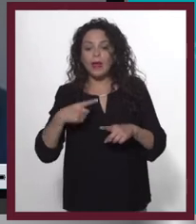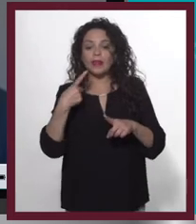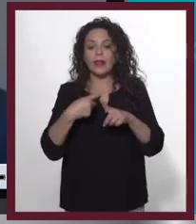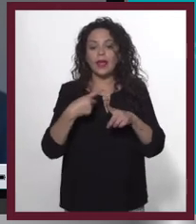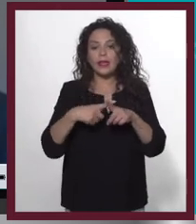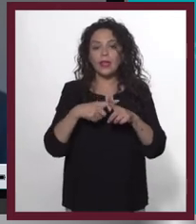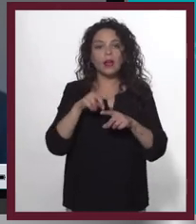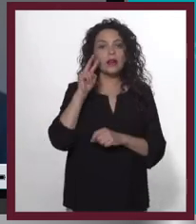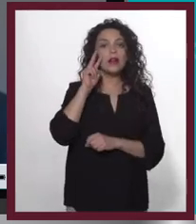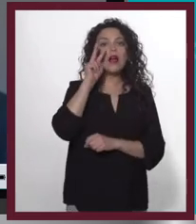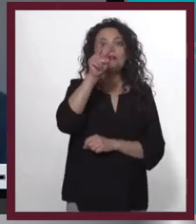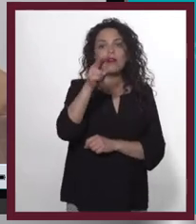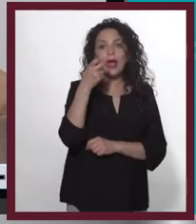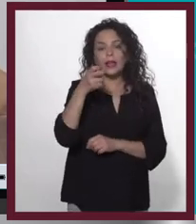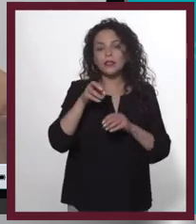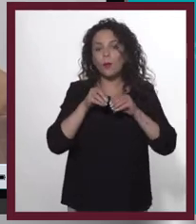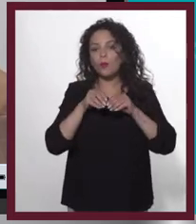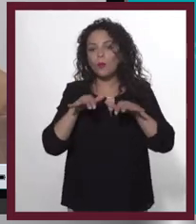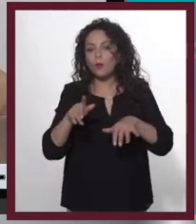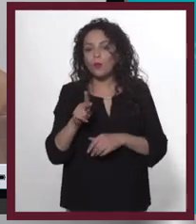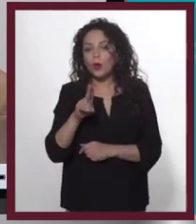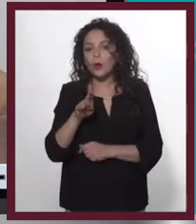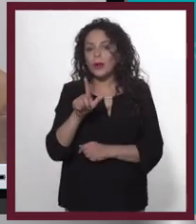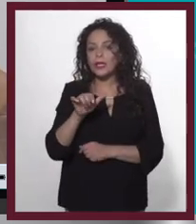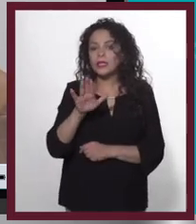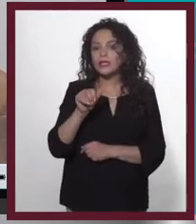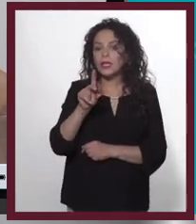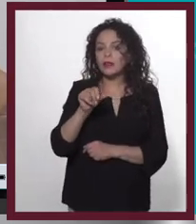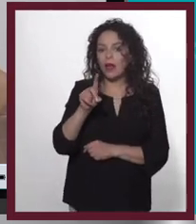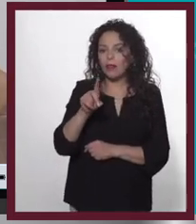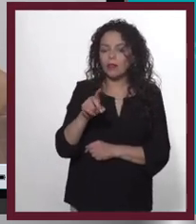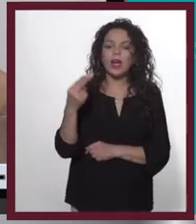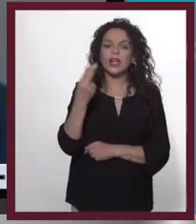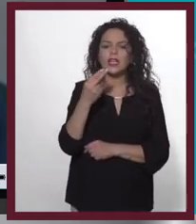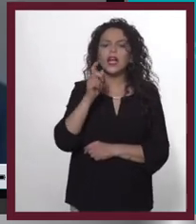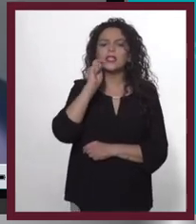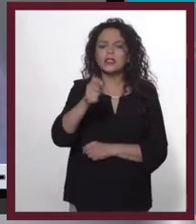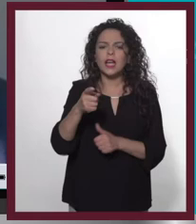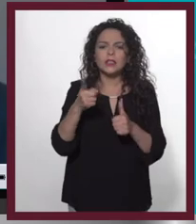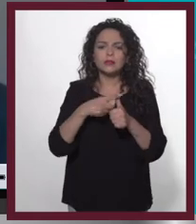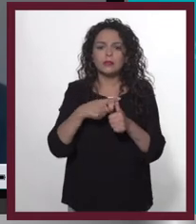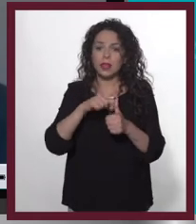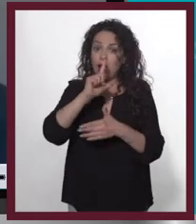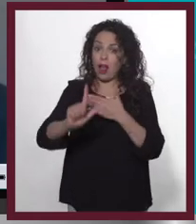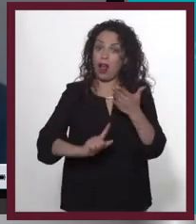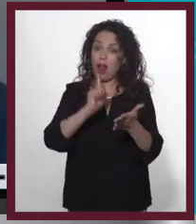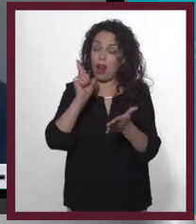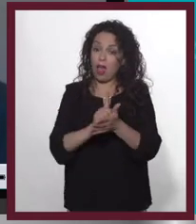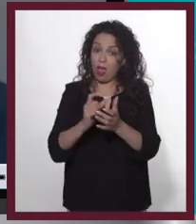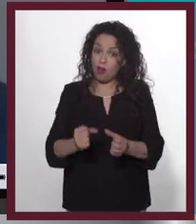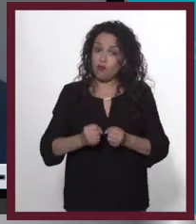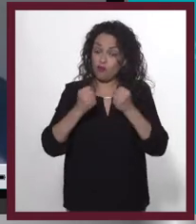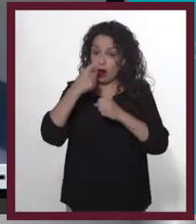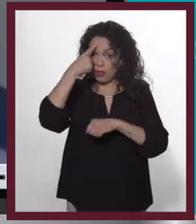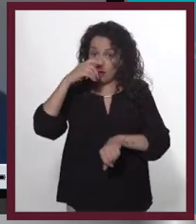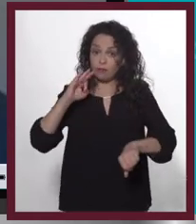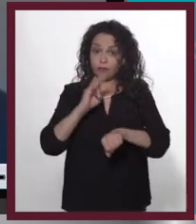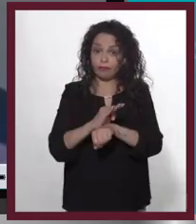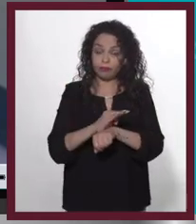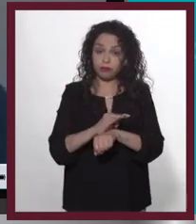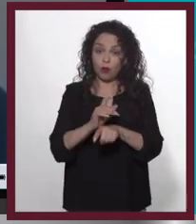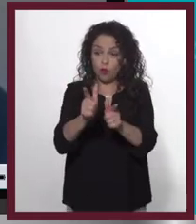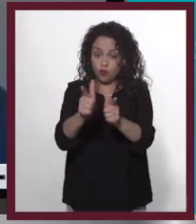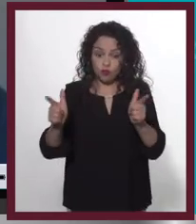mucho de quién recibe la publicidad. Lo que hay que hacer es, primero, tener una legislación muy fuerte donde se